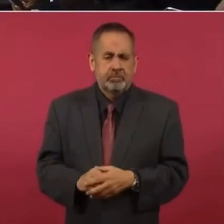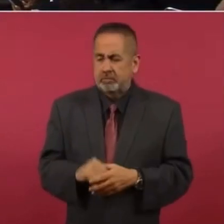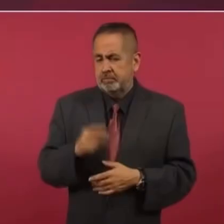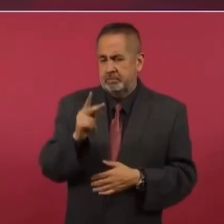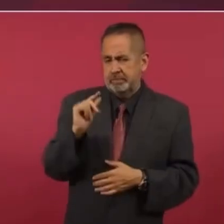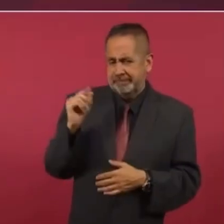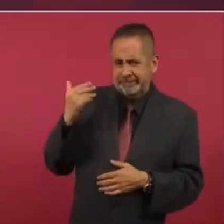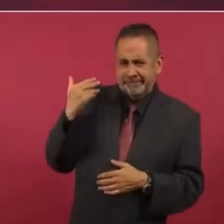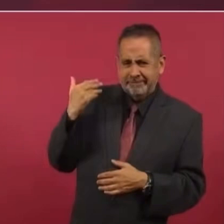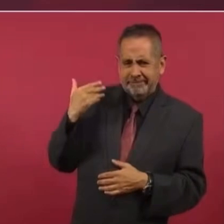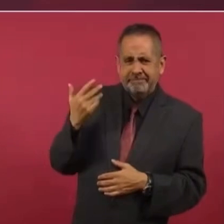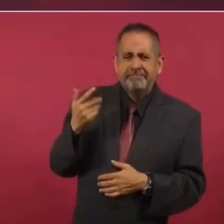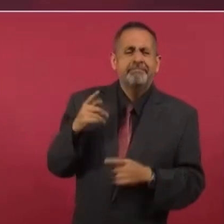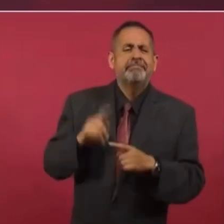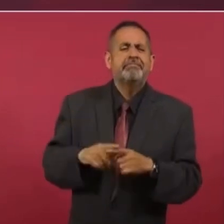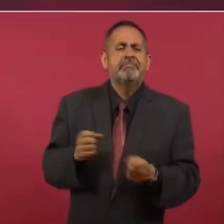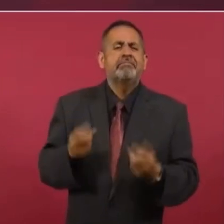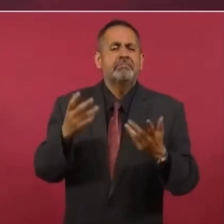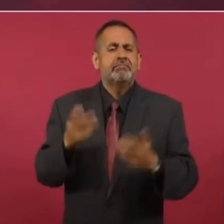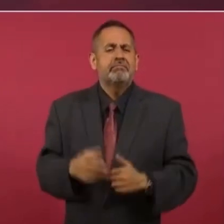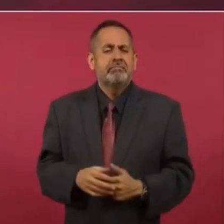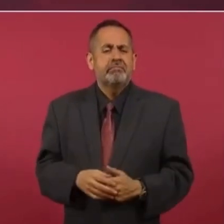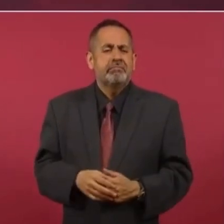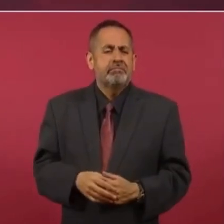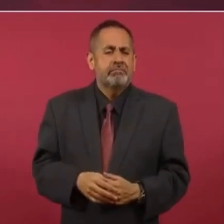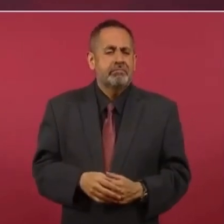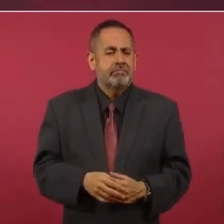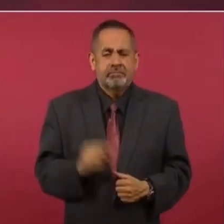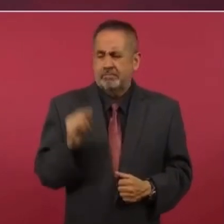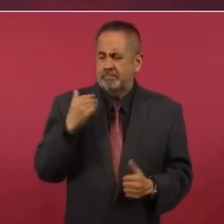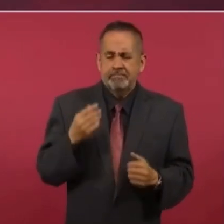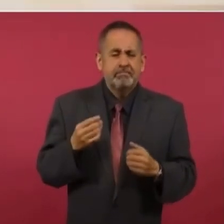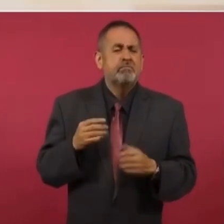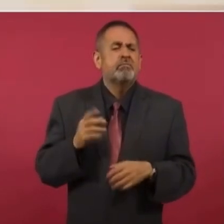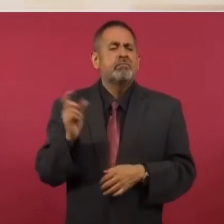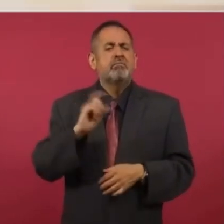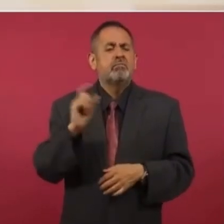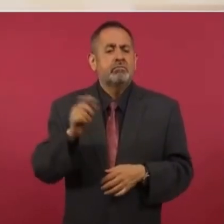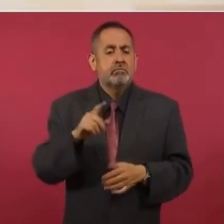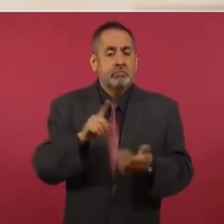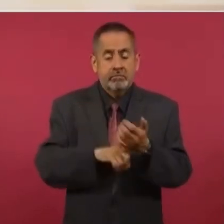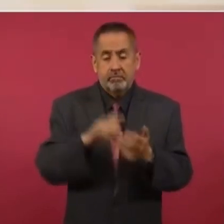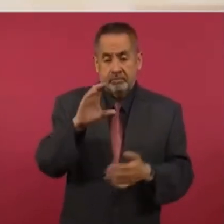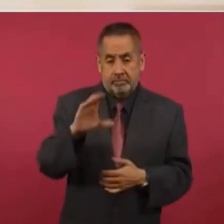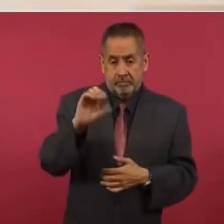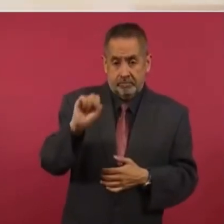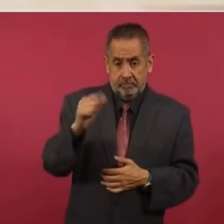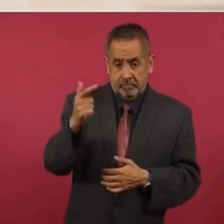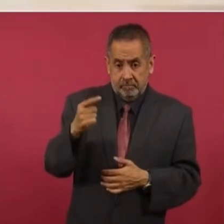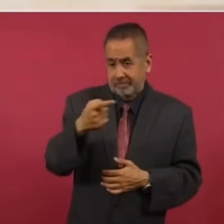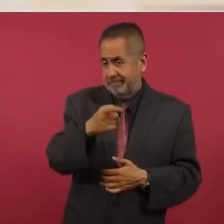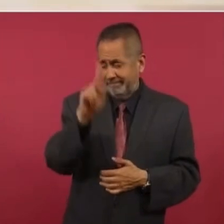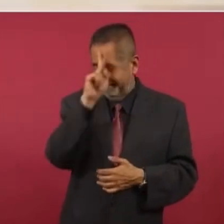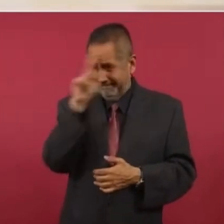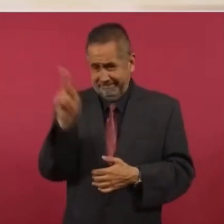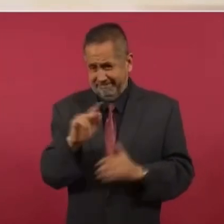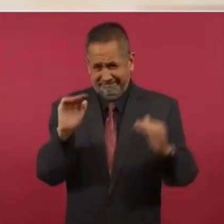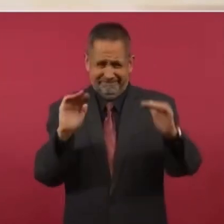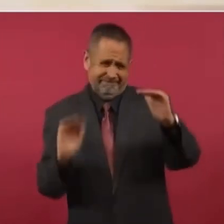actuales, modernos, con Salinas…